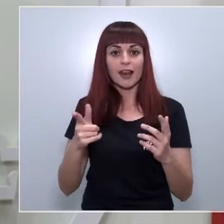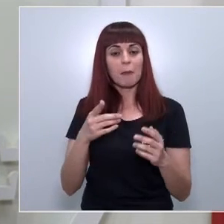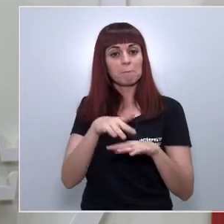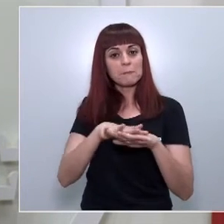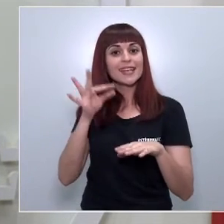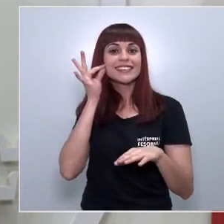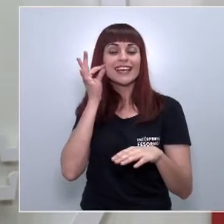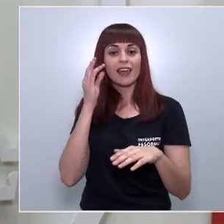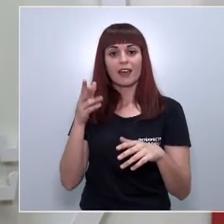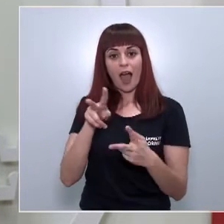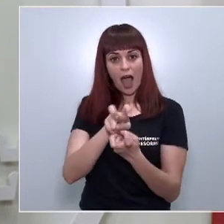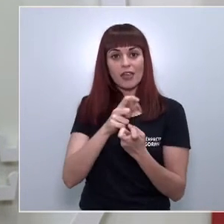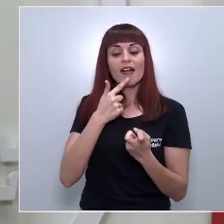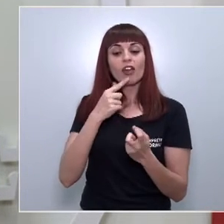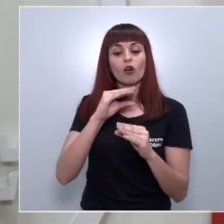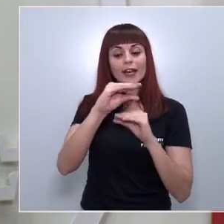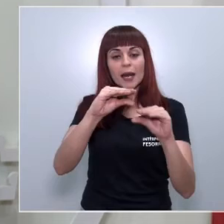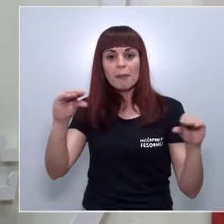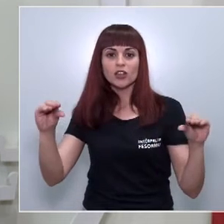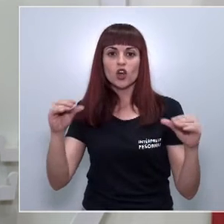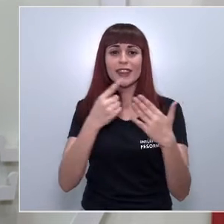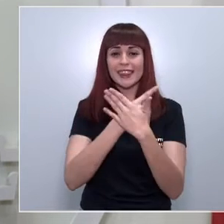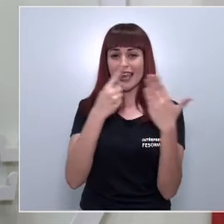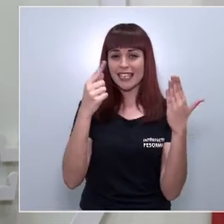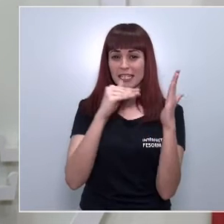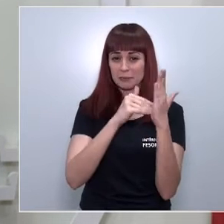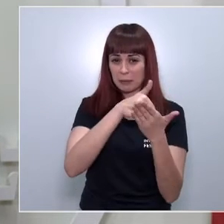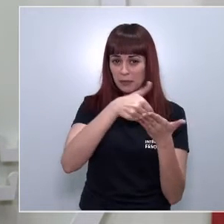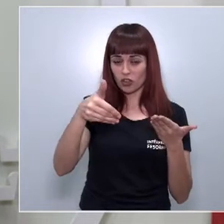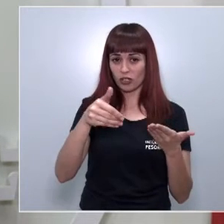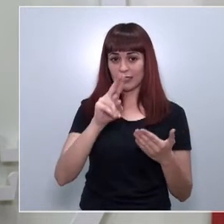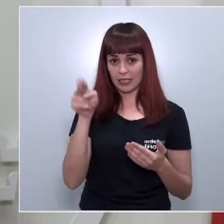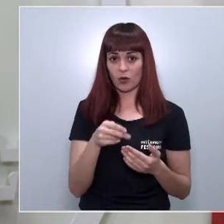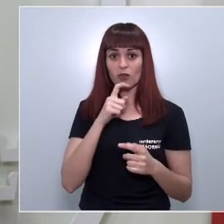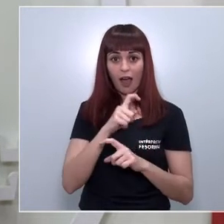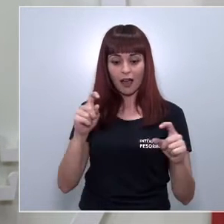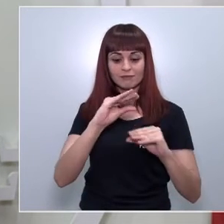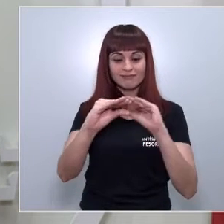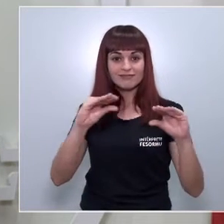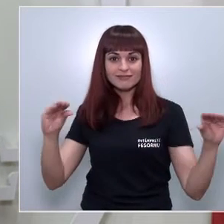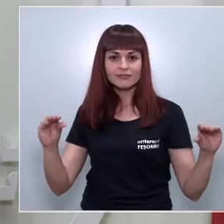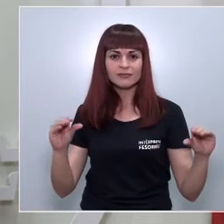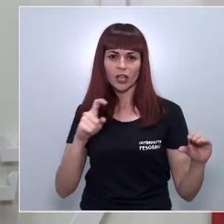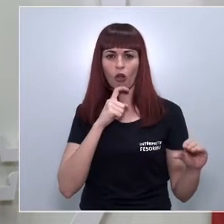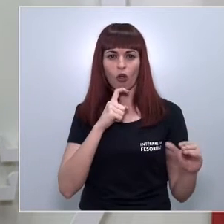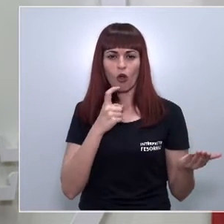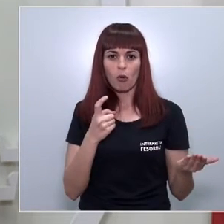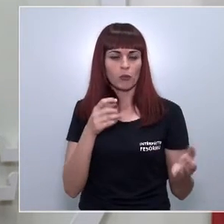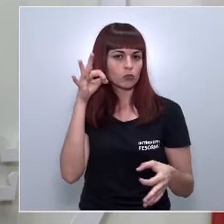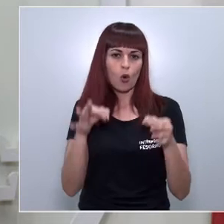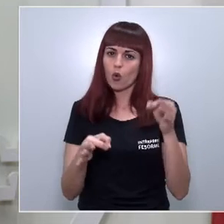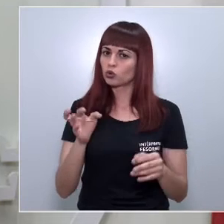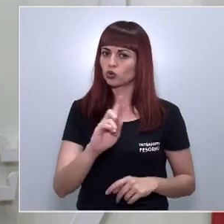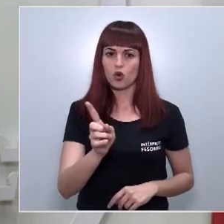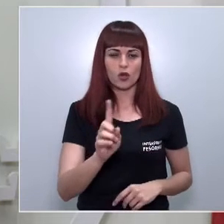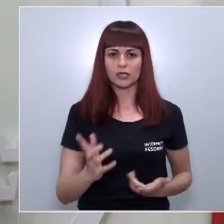los criterios de reparto de los 16.000 millones de euros anunciados de forma absolutamente injusta.